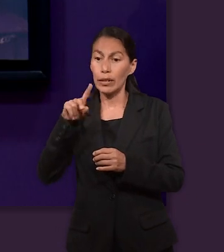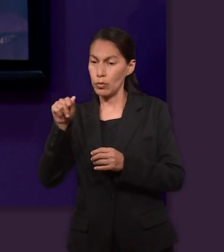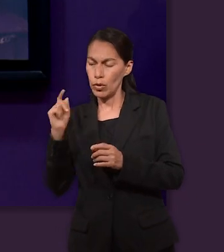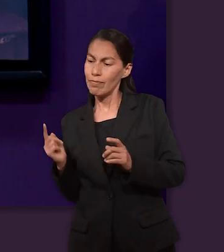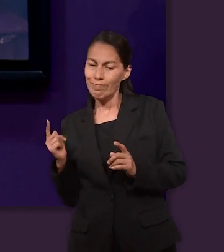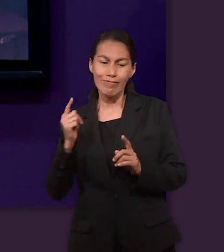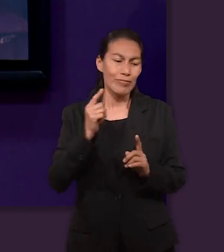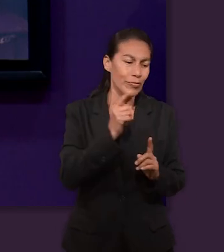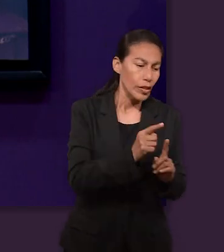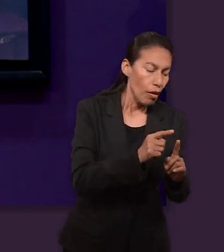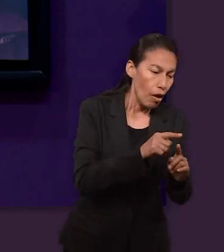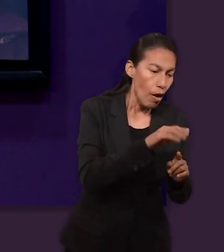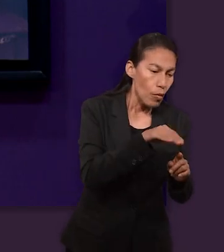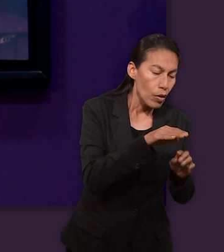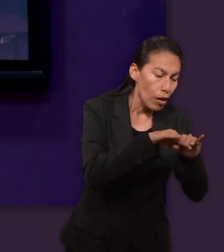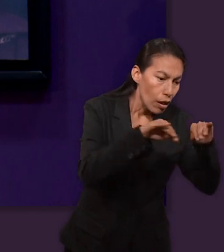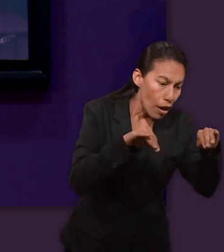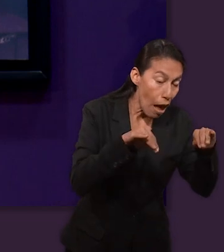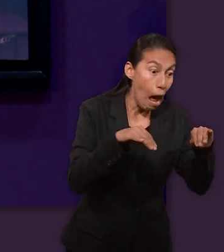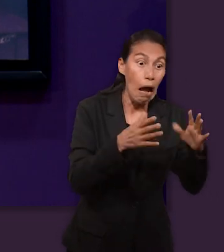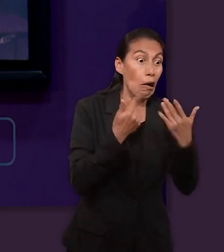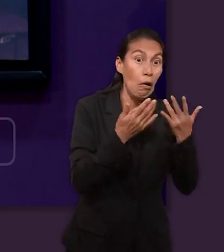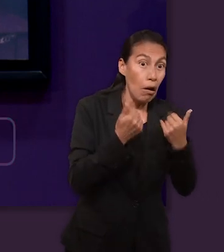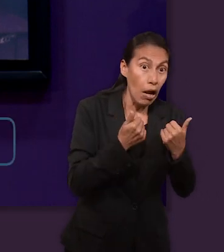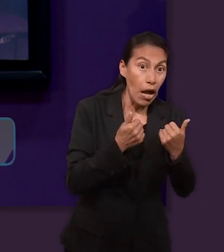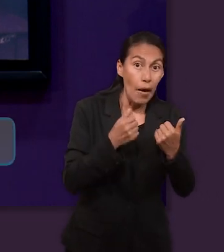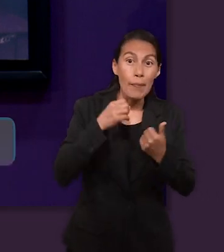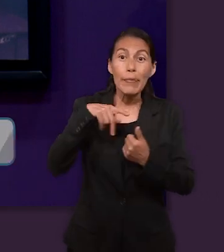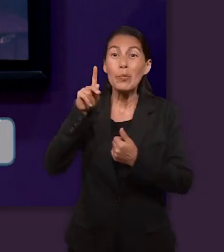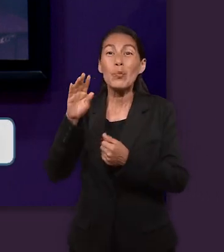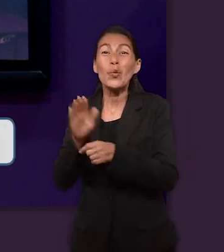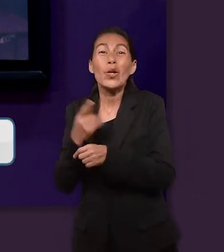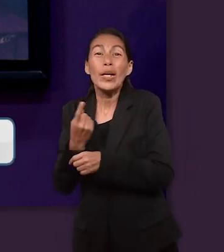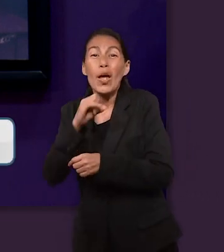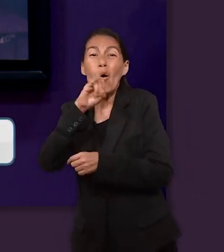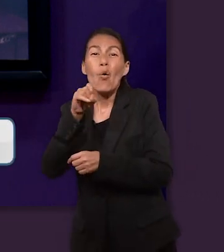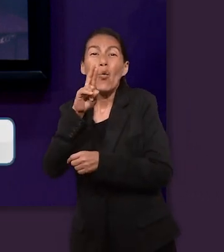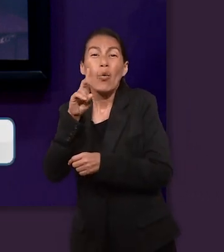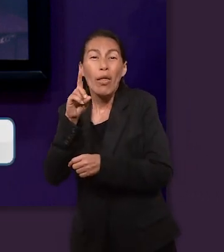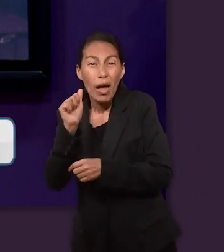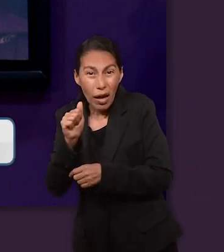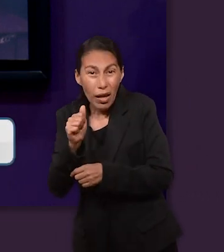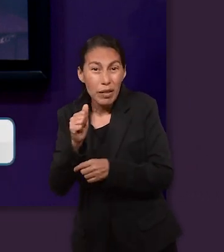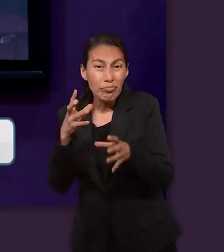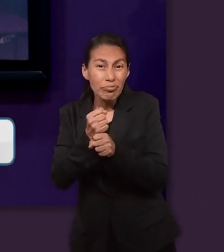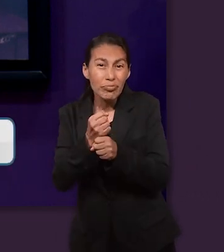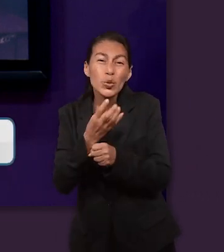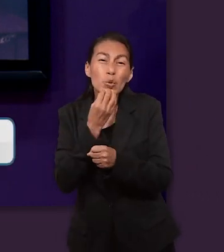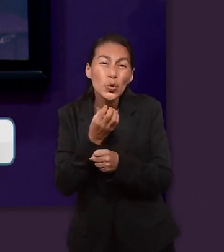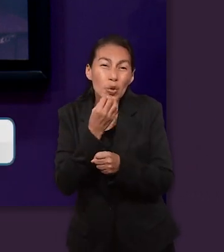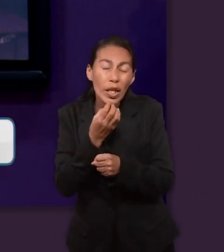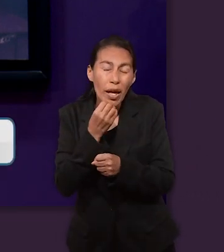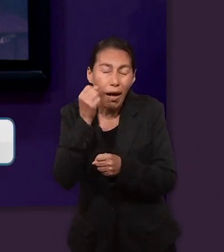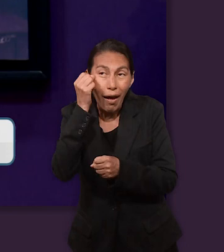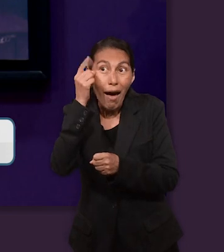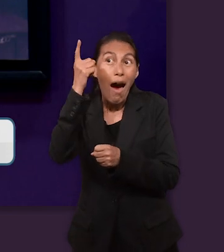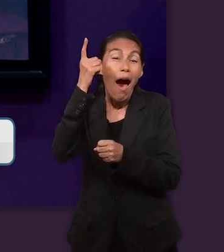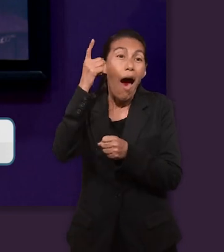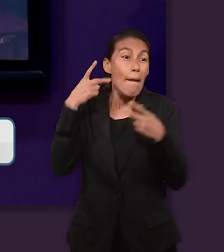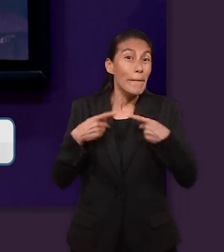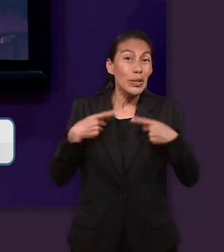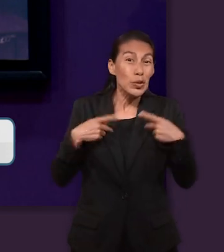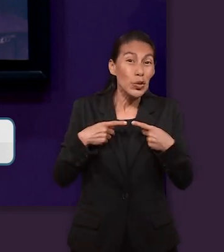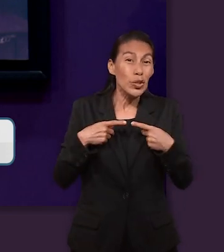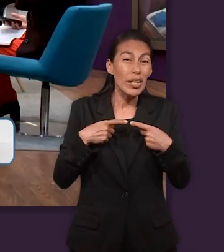volvió, 37, 29, volvió a la cisterna y al no hallar dentro a José rasgó sus vestidos. Porque a Judá ya se le había